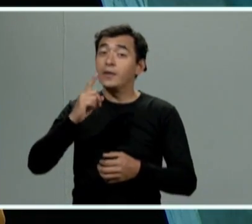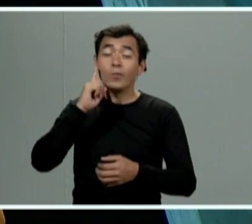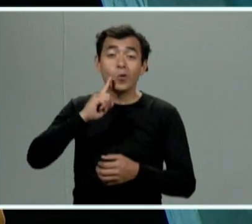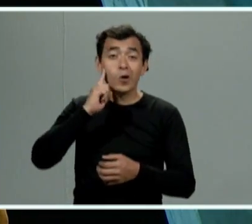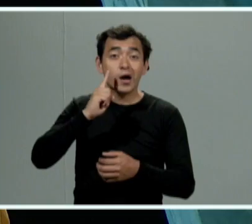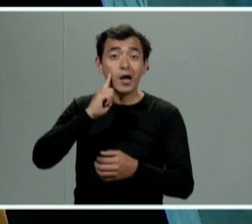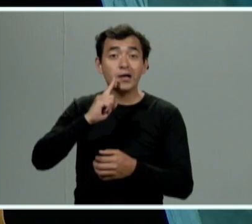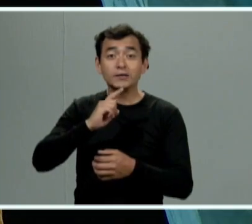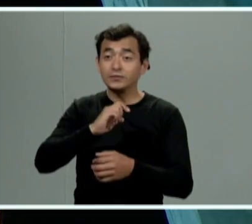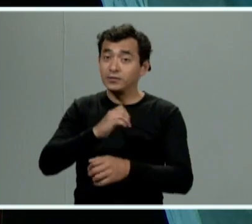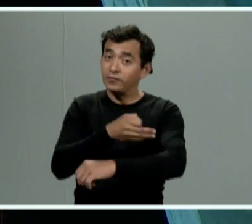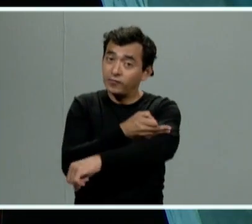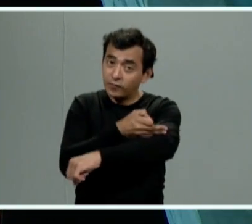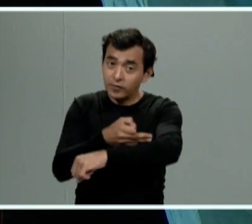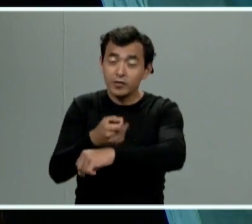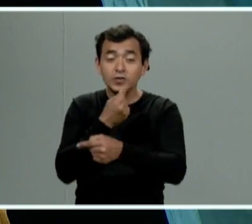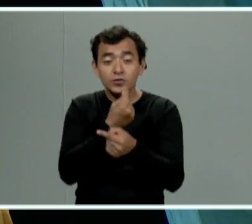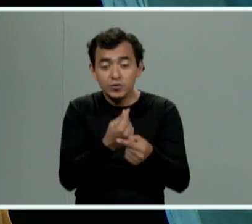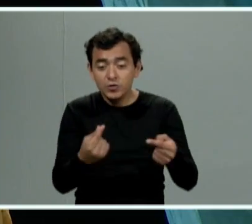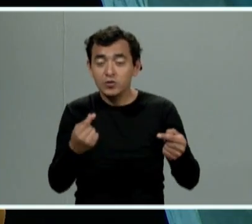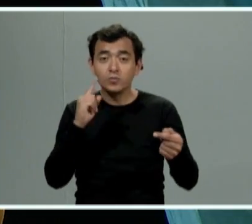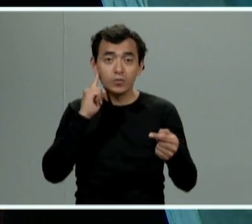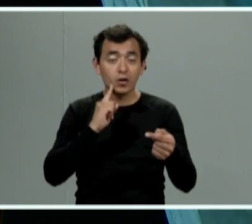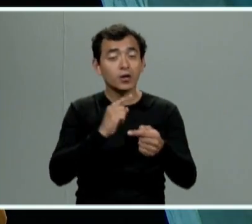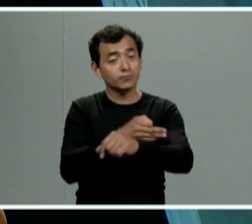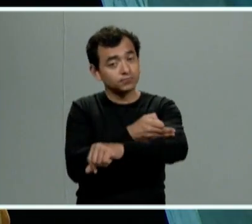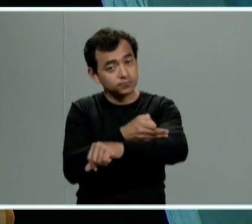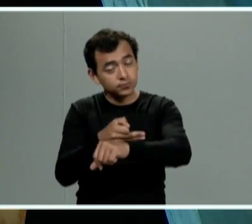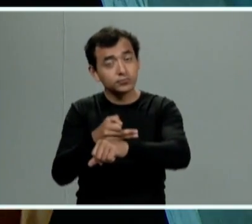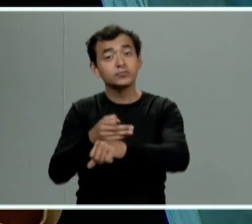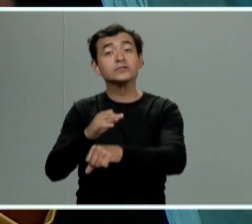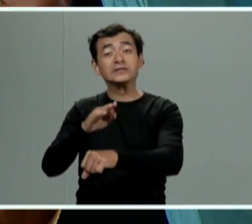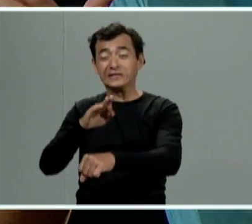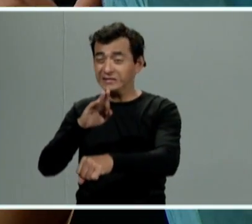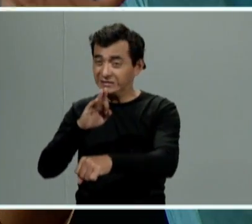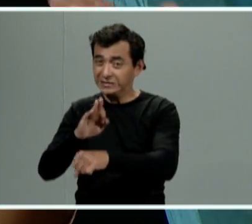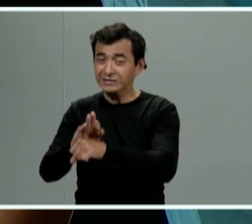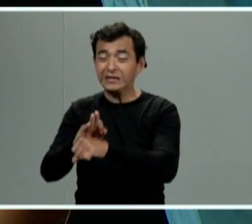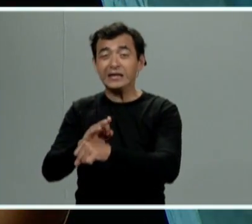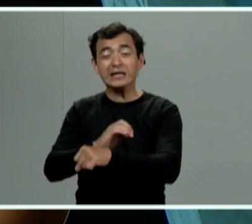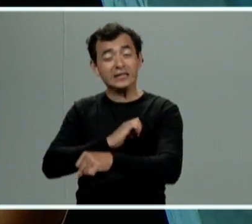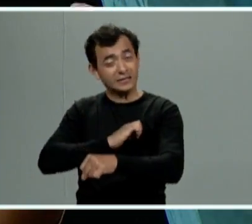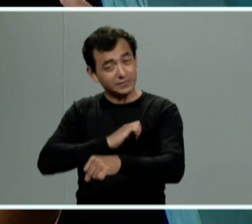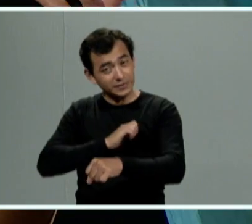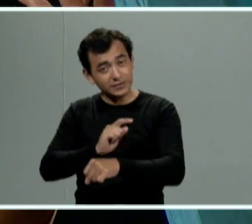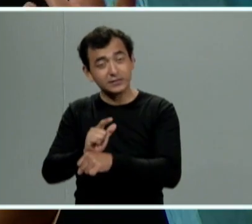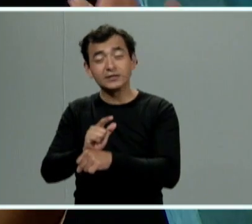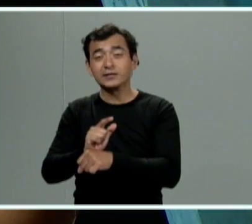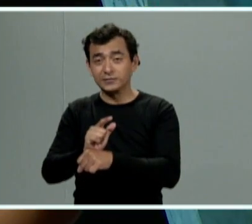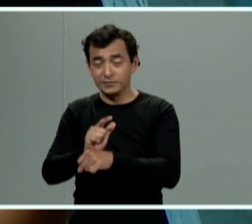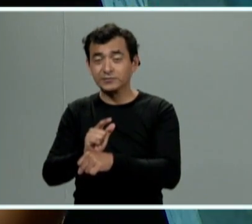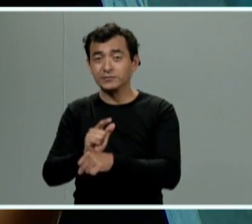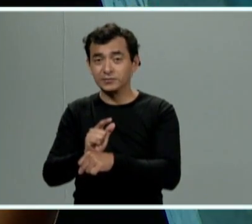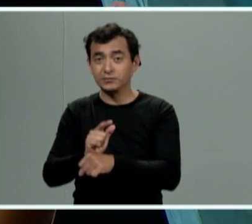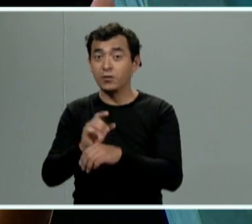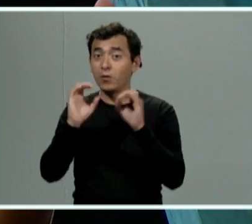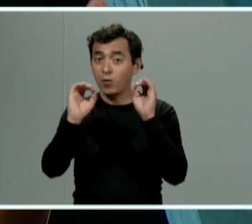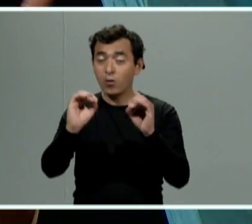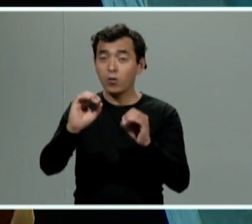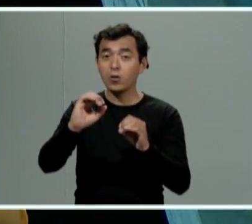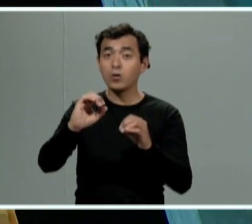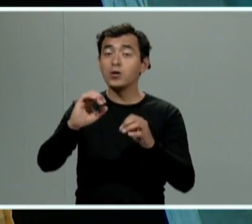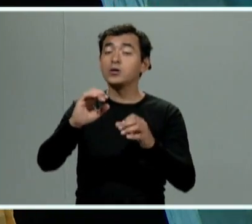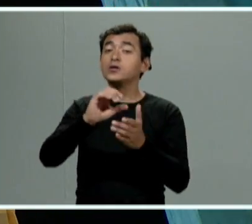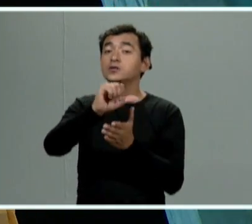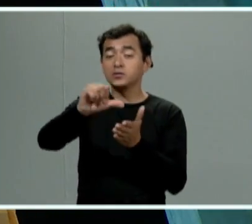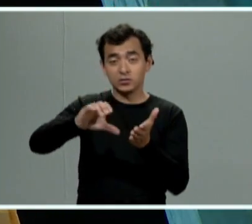violencia contra la familia mujeres niñas niños o trata de personas o dependiendo también en el caso por ejemplo de lo que es el centro de justicia para las